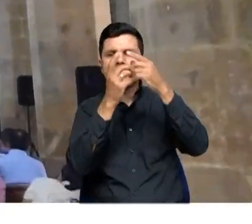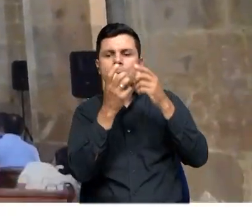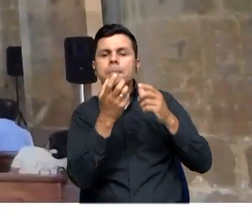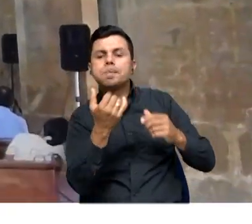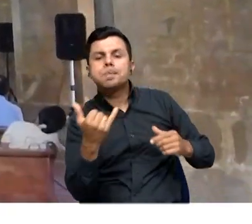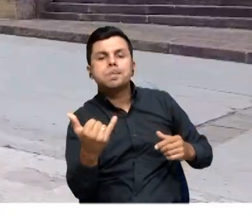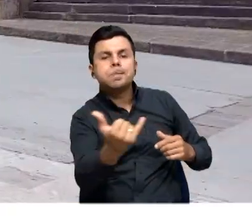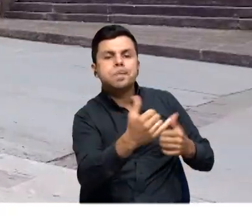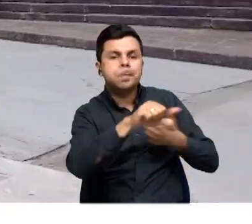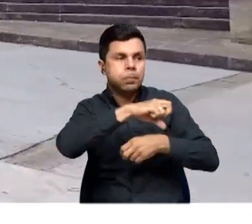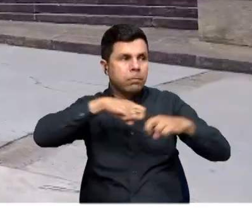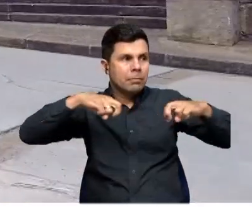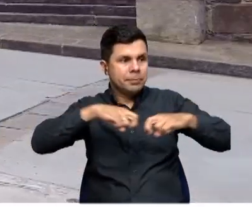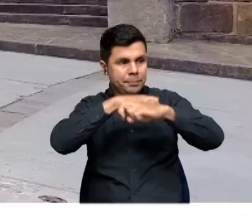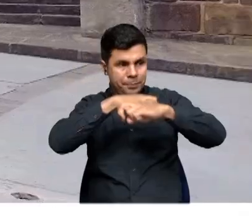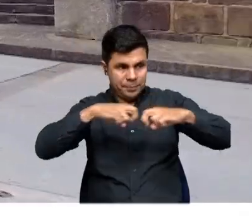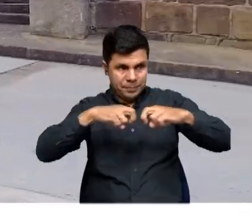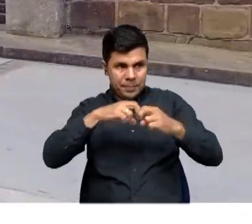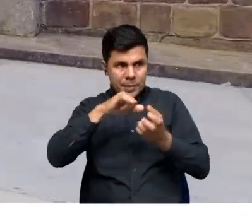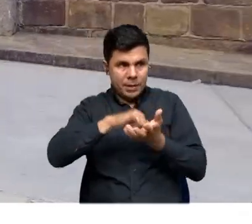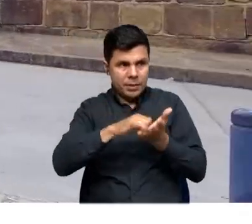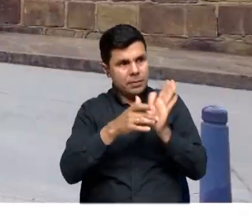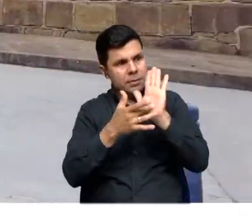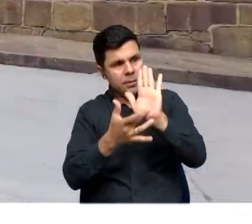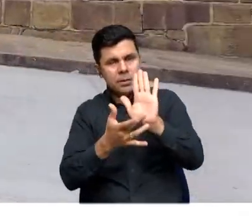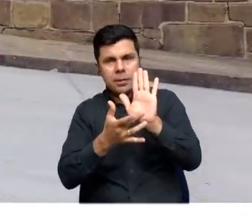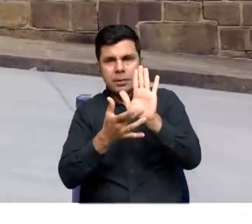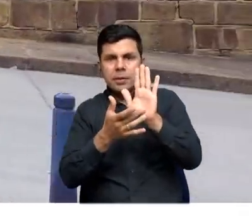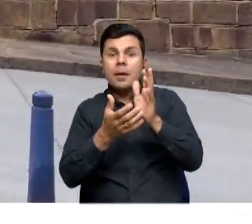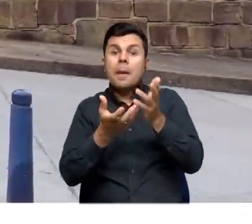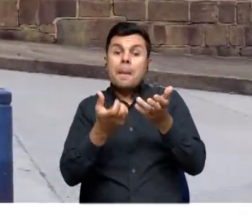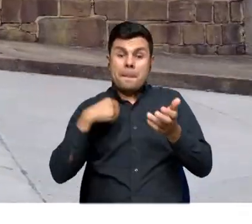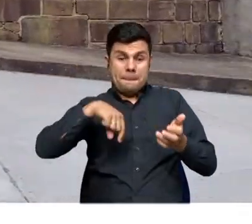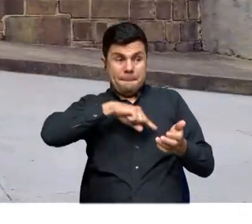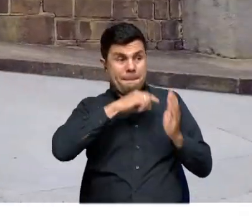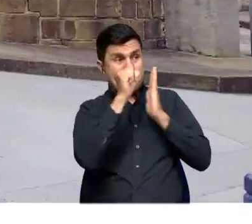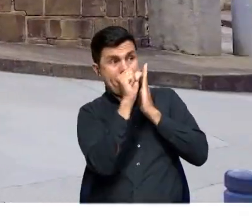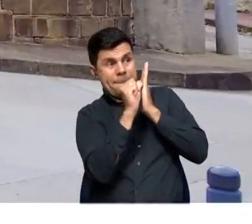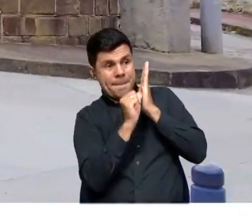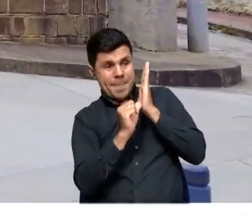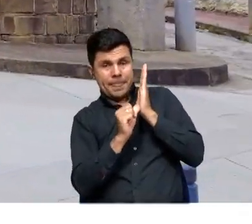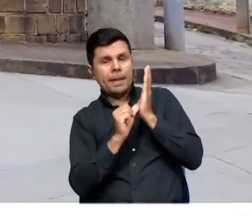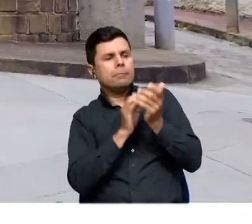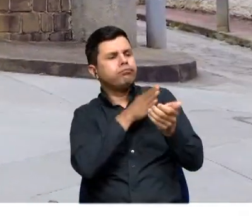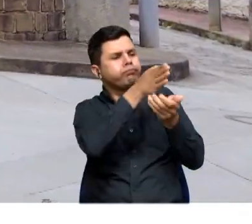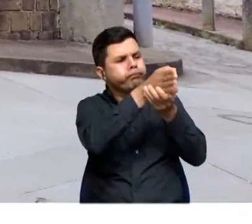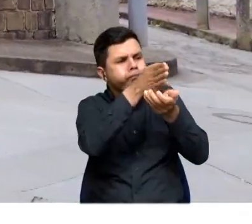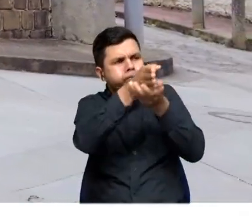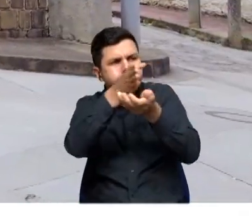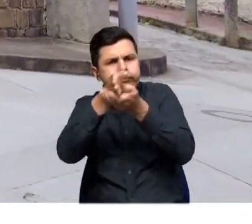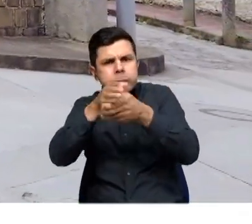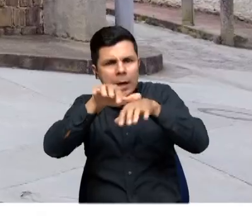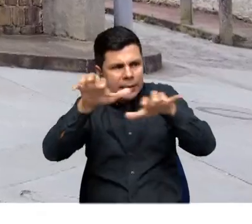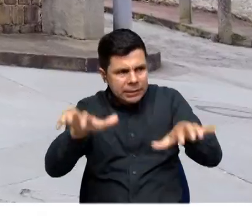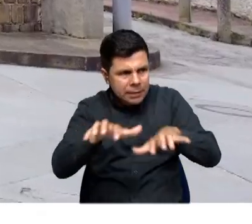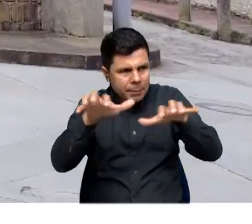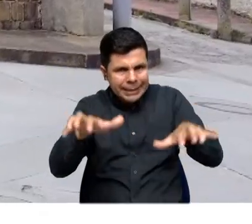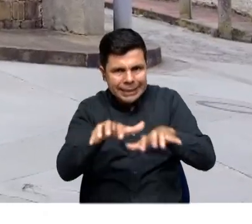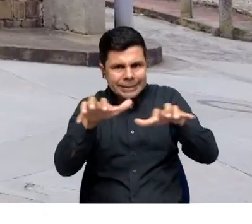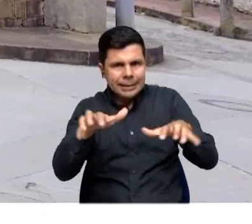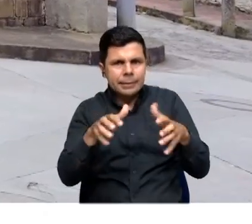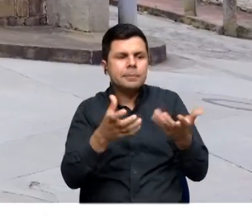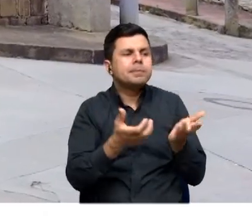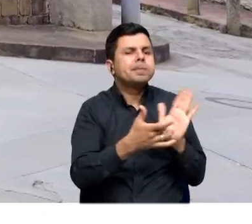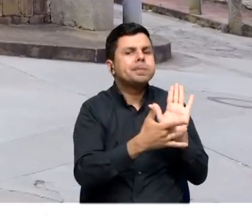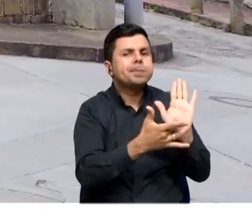histórico y cultural. Llegamos hasta aquí con el programa Cercanía para desarrollar diversas actividades, una de ellas, el taller de